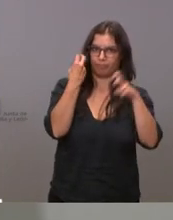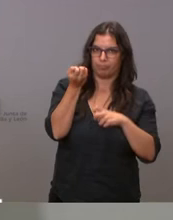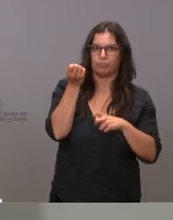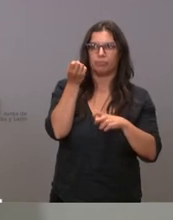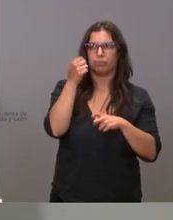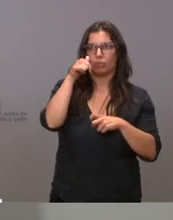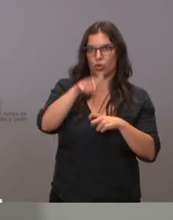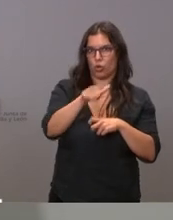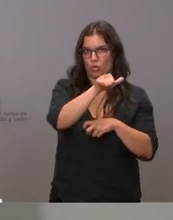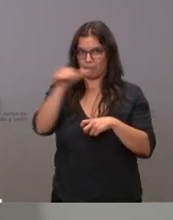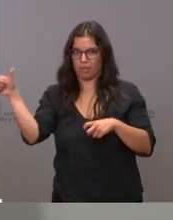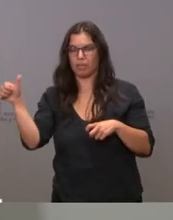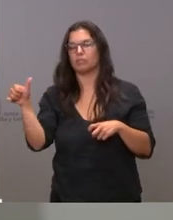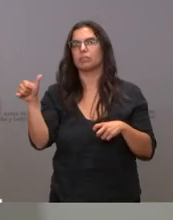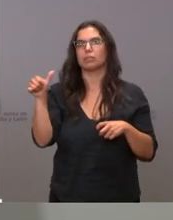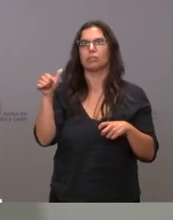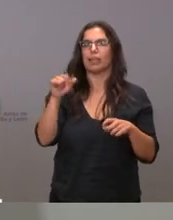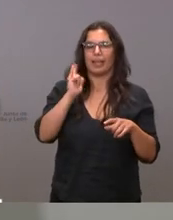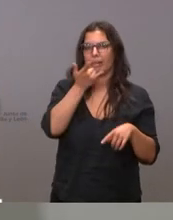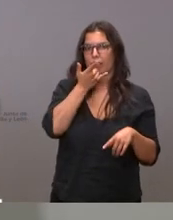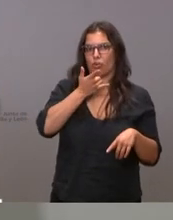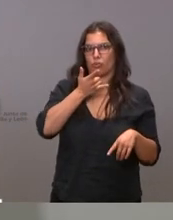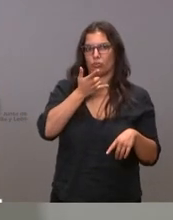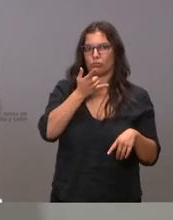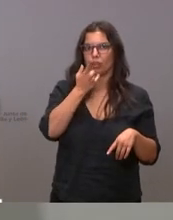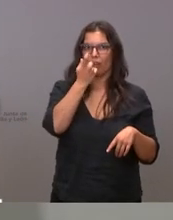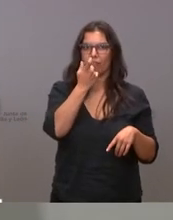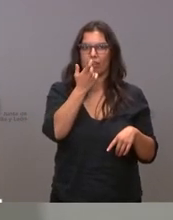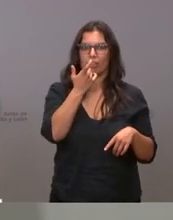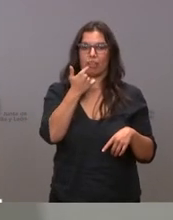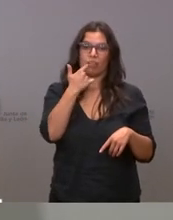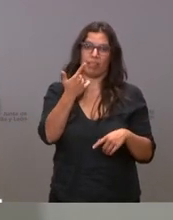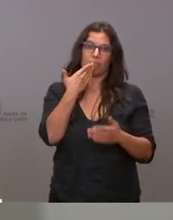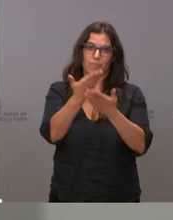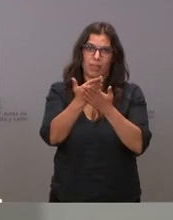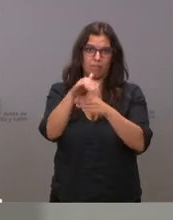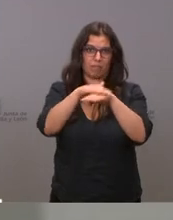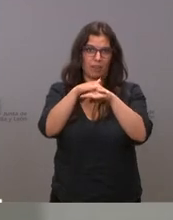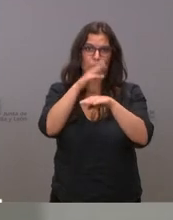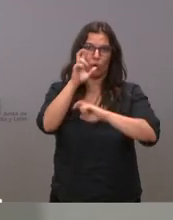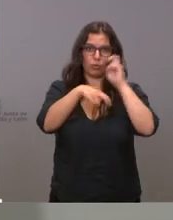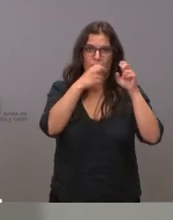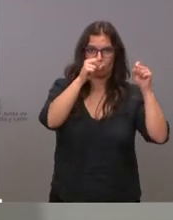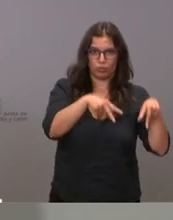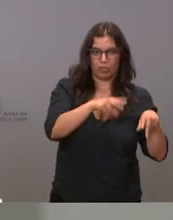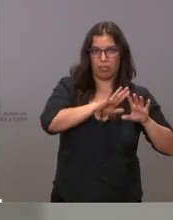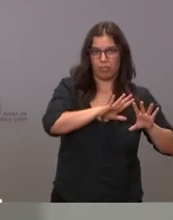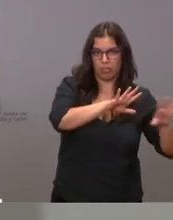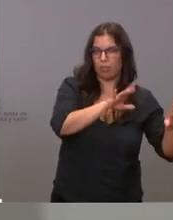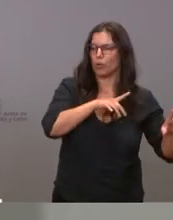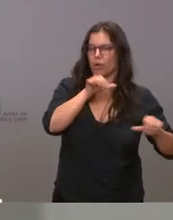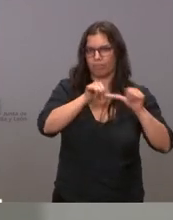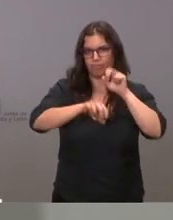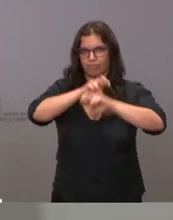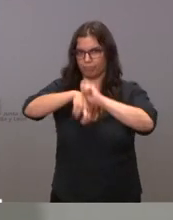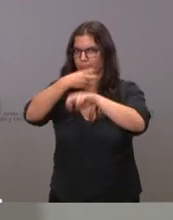esta misma semana y es un error que tengo que pedir disculpas por no haberse actualizado pero se va a continuar haciendo como se venía haciendo